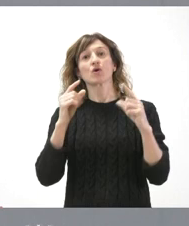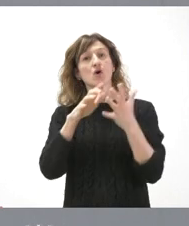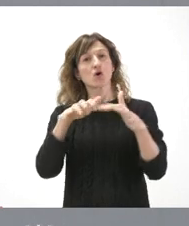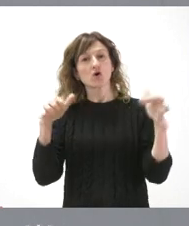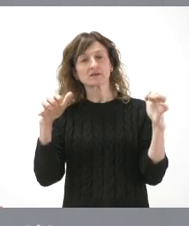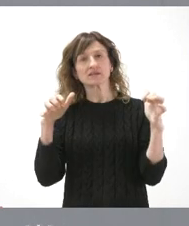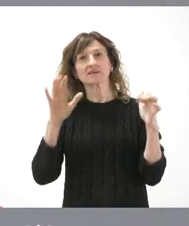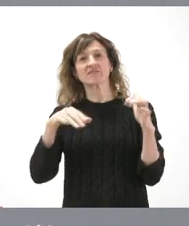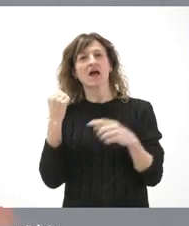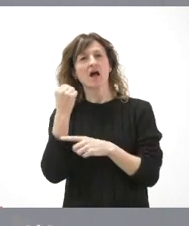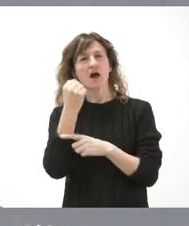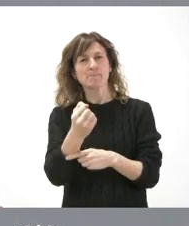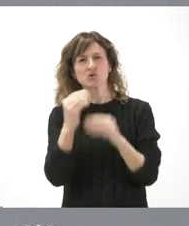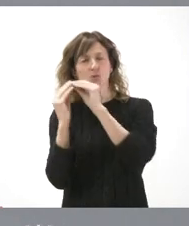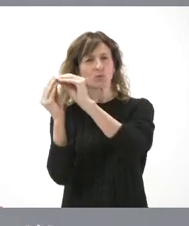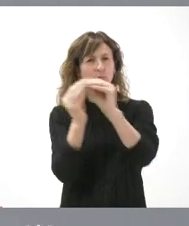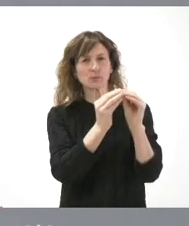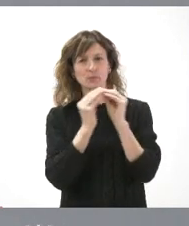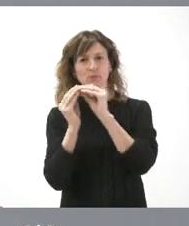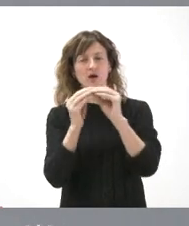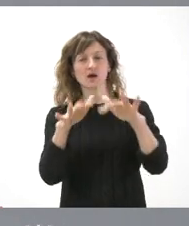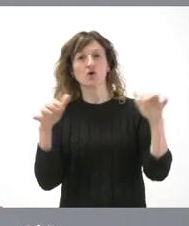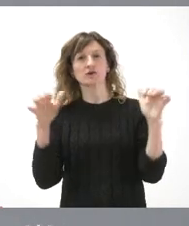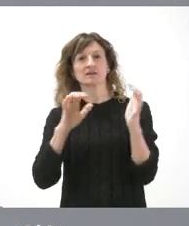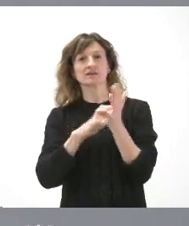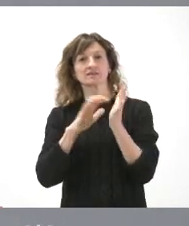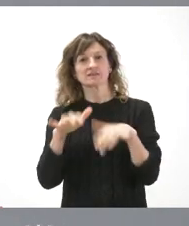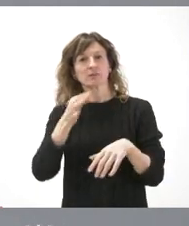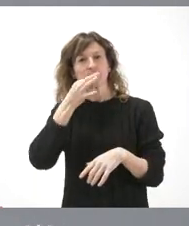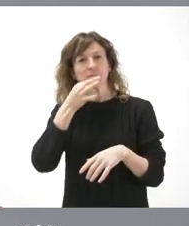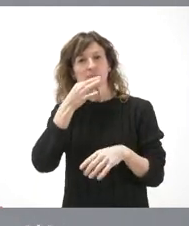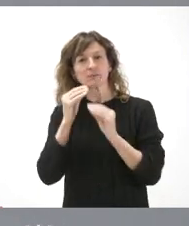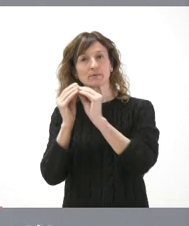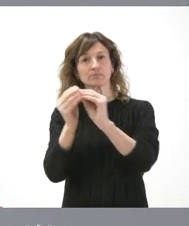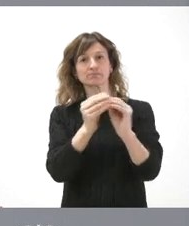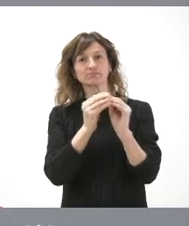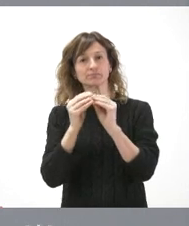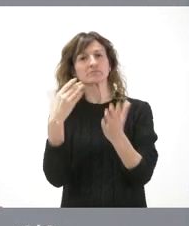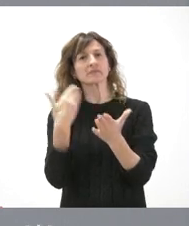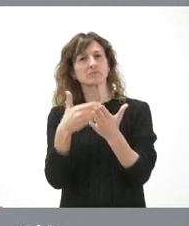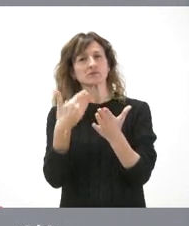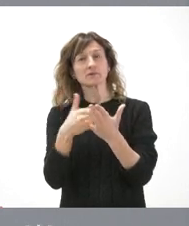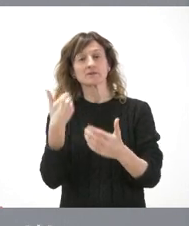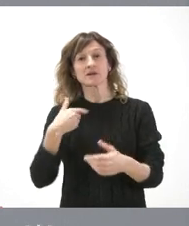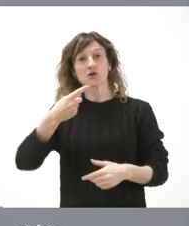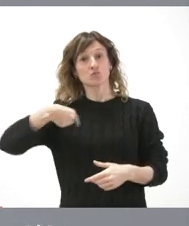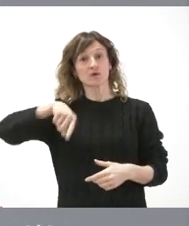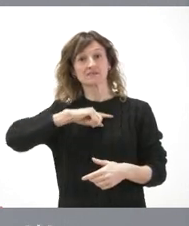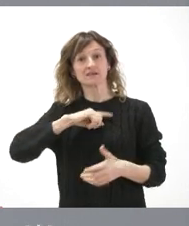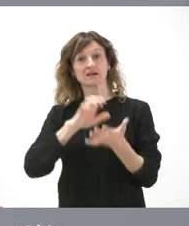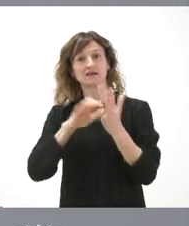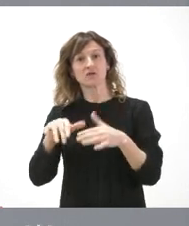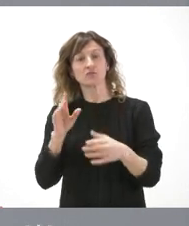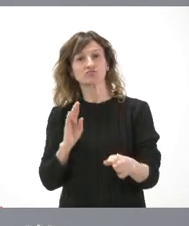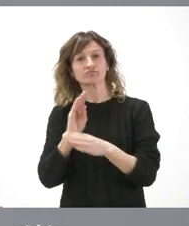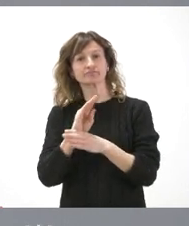obtuvo un respaldo unánime por parte de las Cortes de Castilla y León en las intervenciones y que certificaba claramente que la nuestra es una comunidad infrafinanciada,